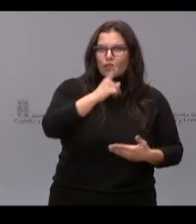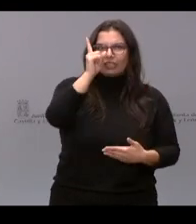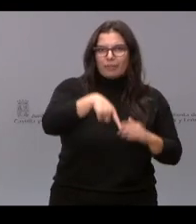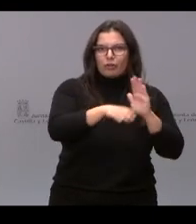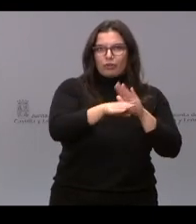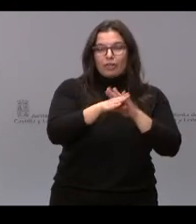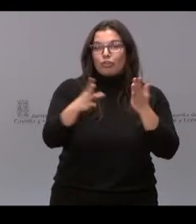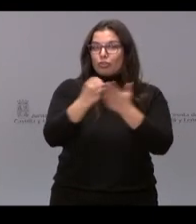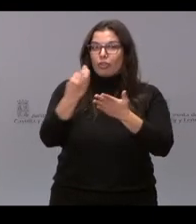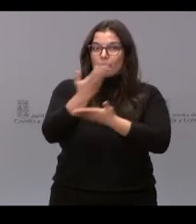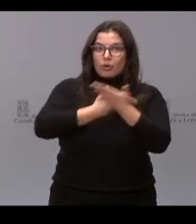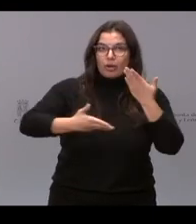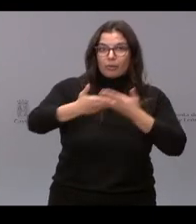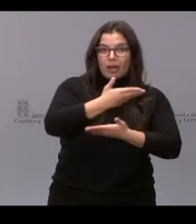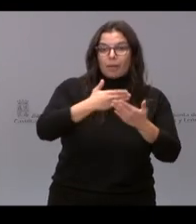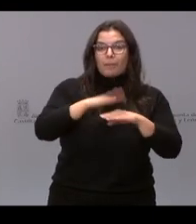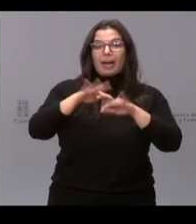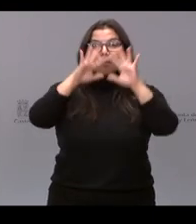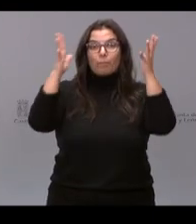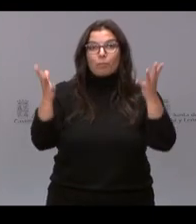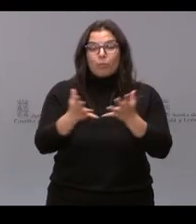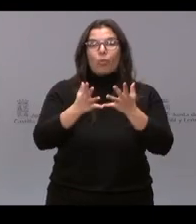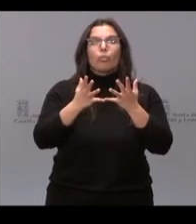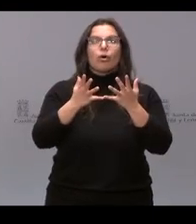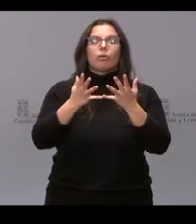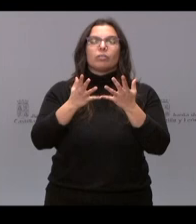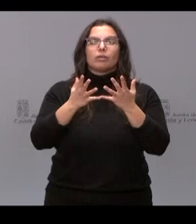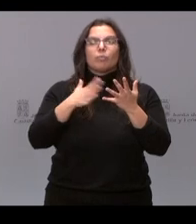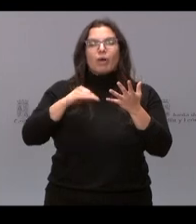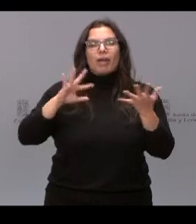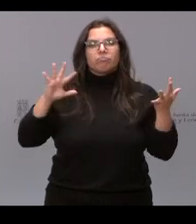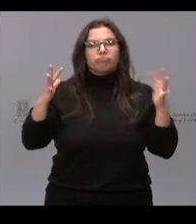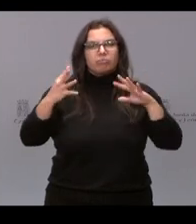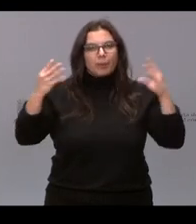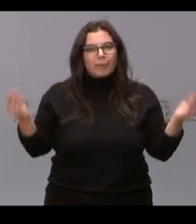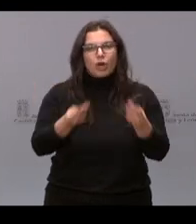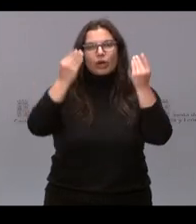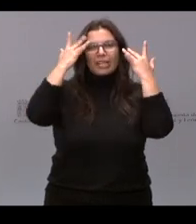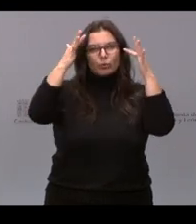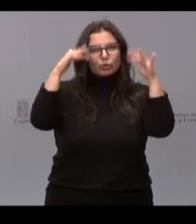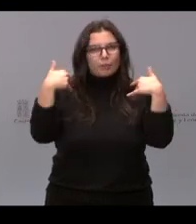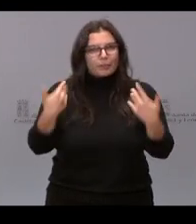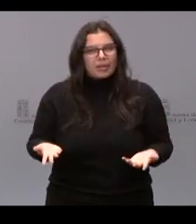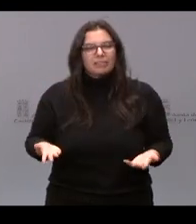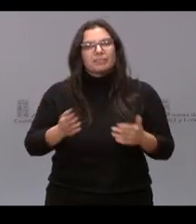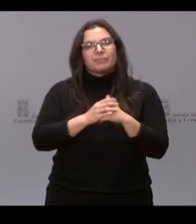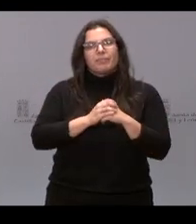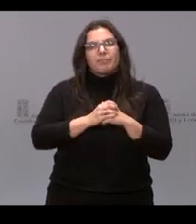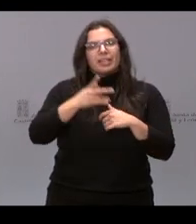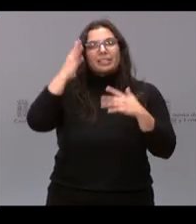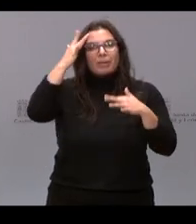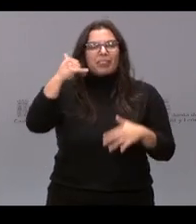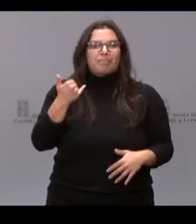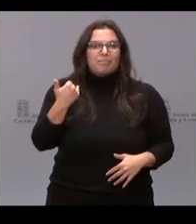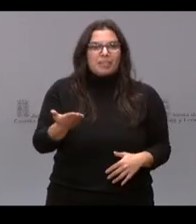tenemos que colaborar, hacer de nuestro mundo un mundo mucho mejor, con más ilusión y con más esperanza.